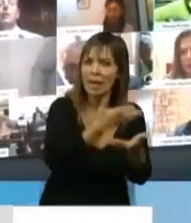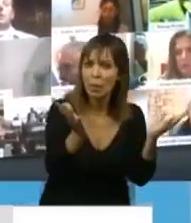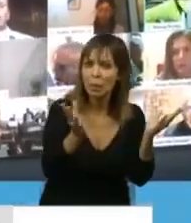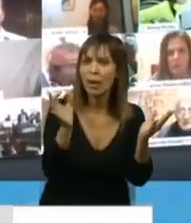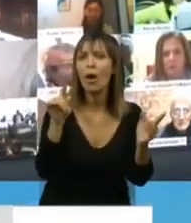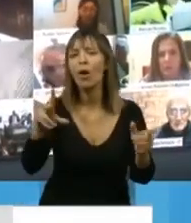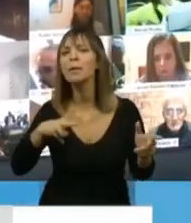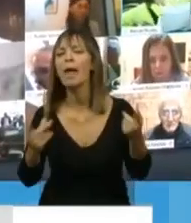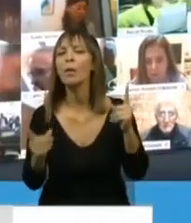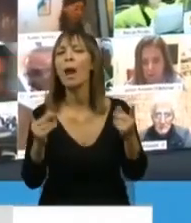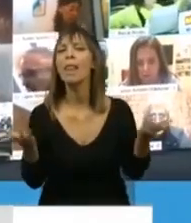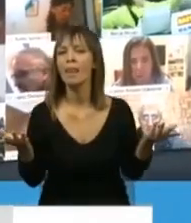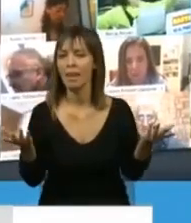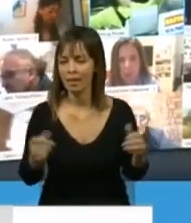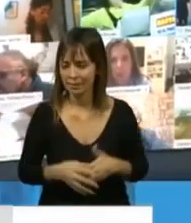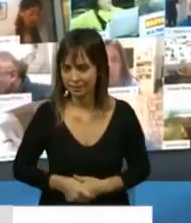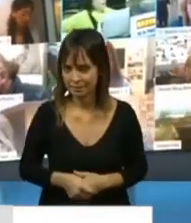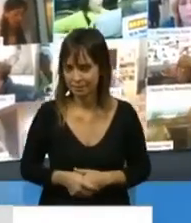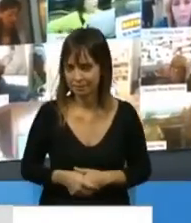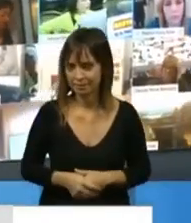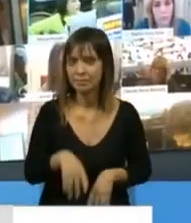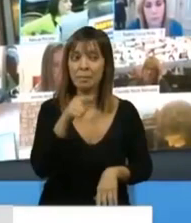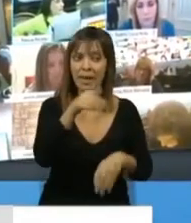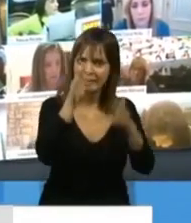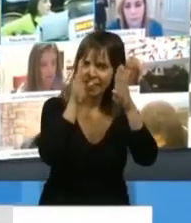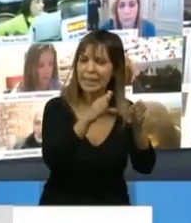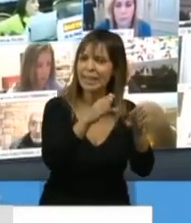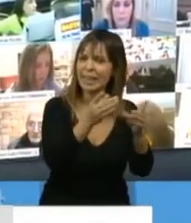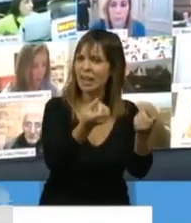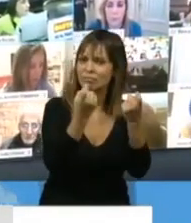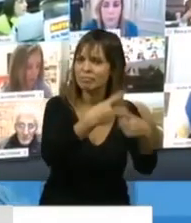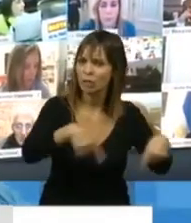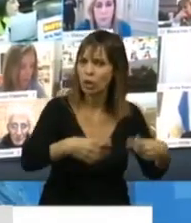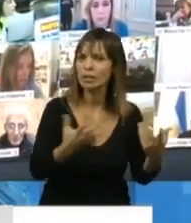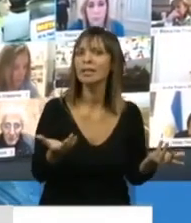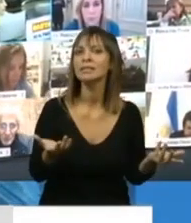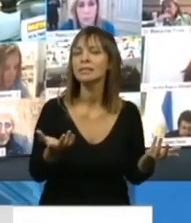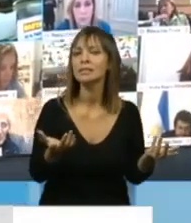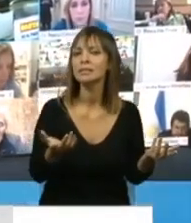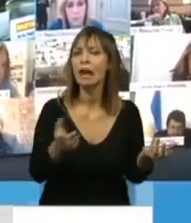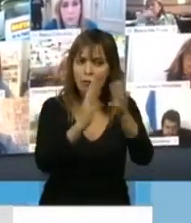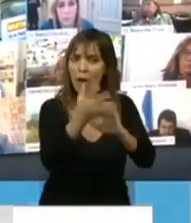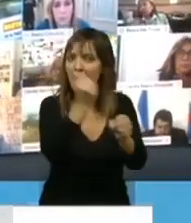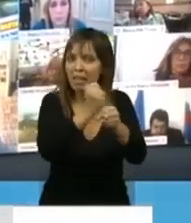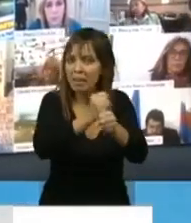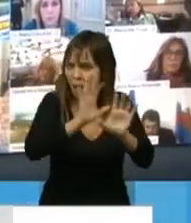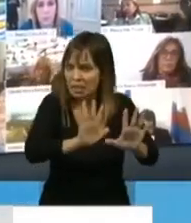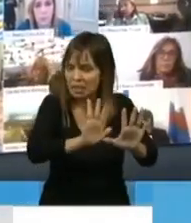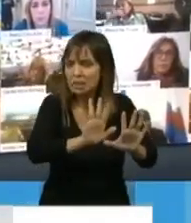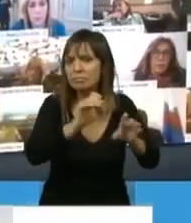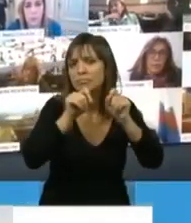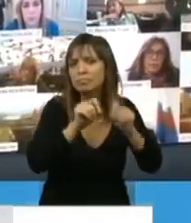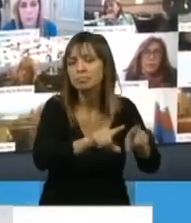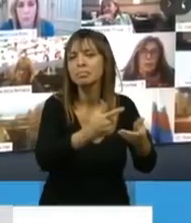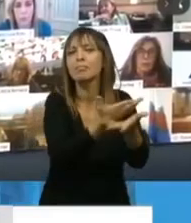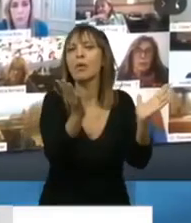allí lo atiendan con todo lo que se necesita. Aún con la precariedad de lo que